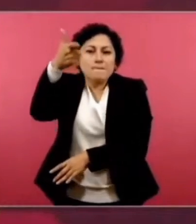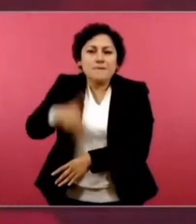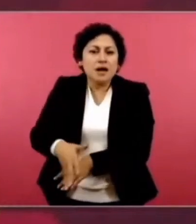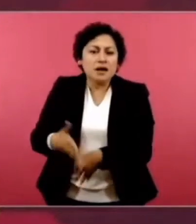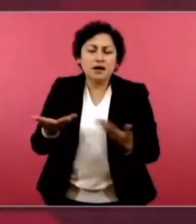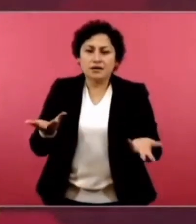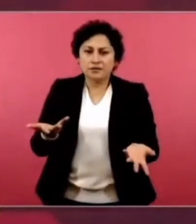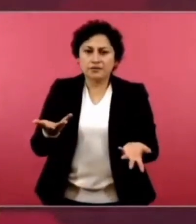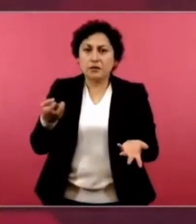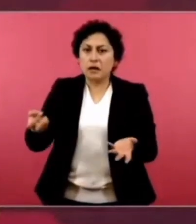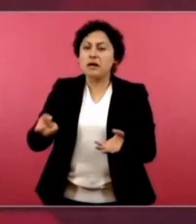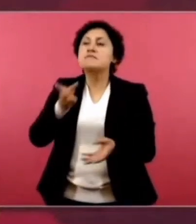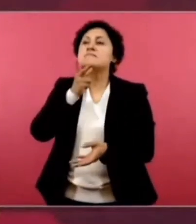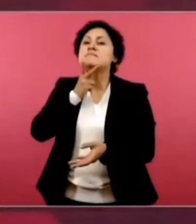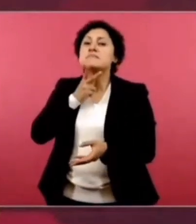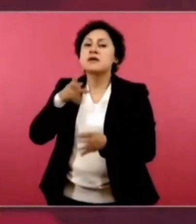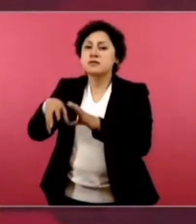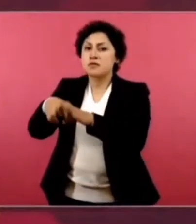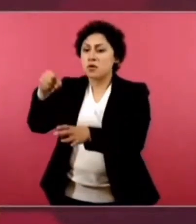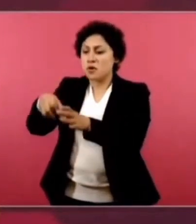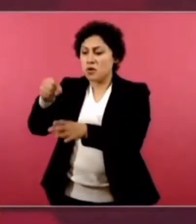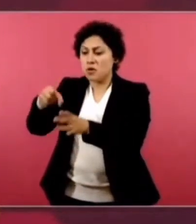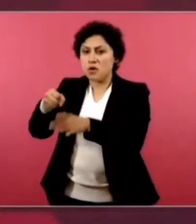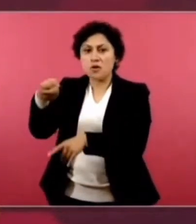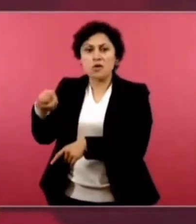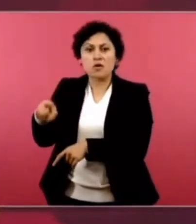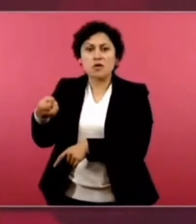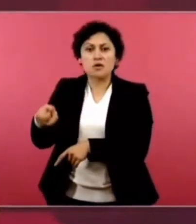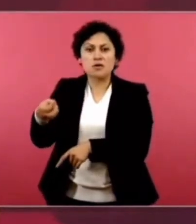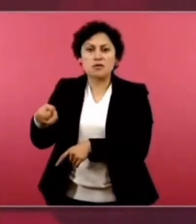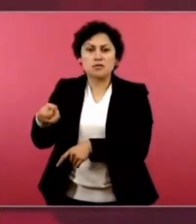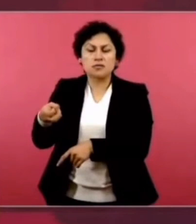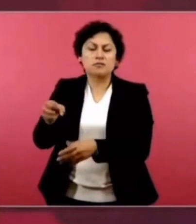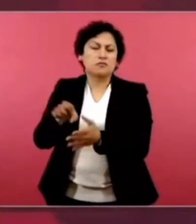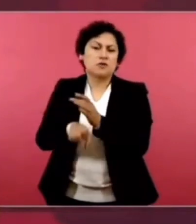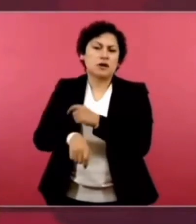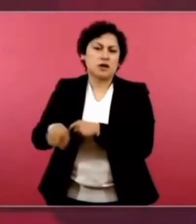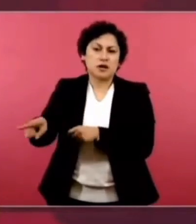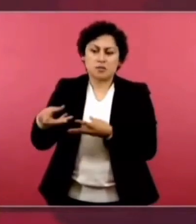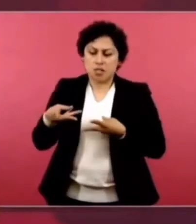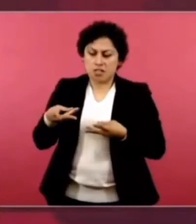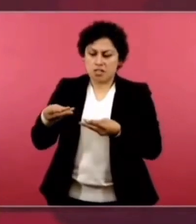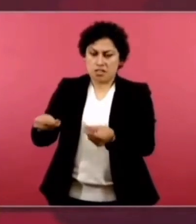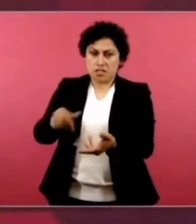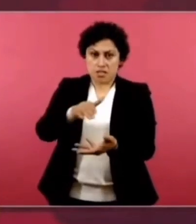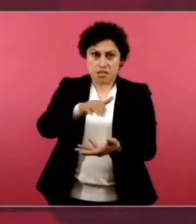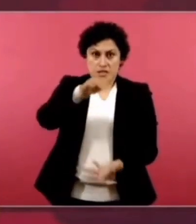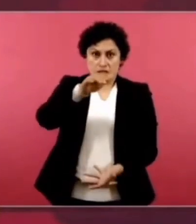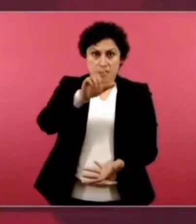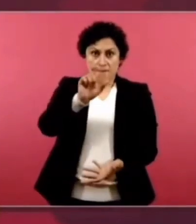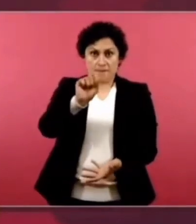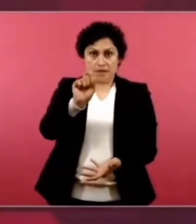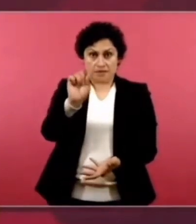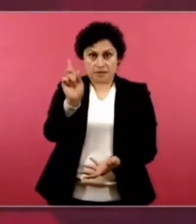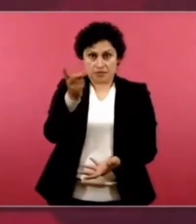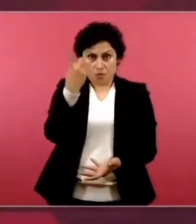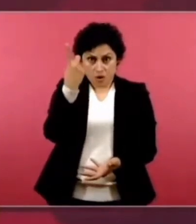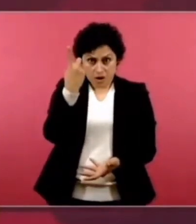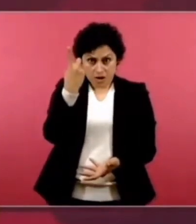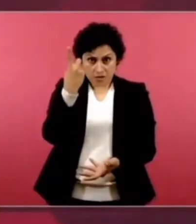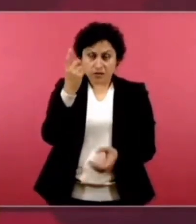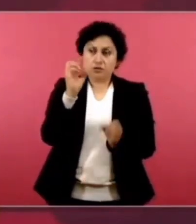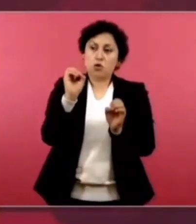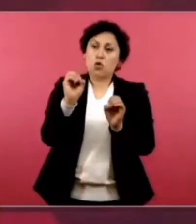extraer petróleo no a 20 dólares por barril ni